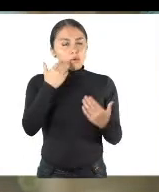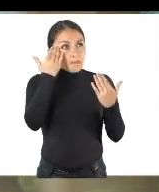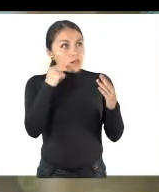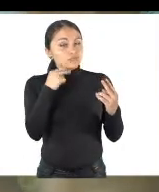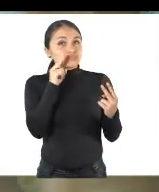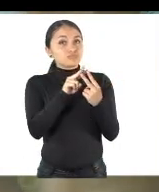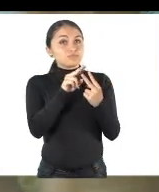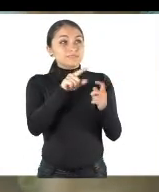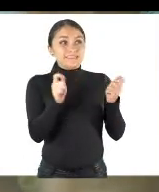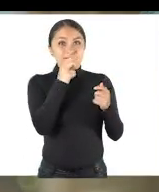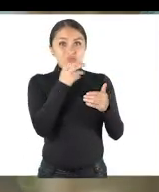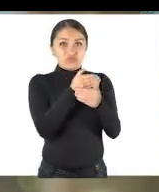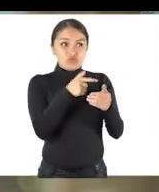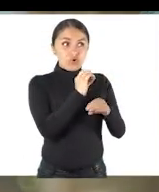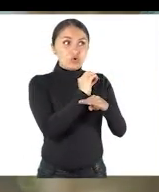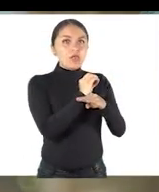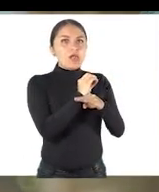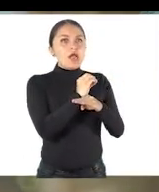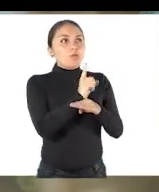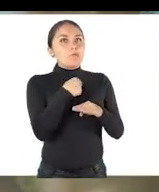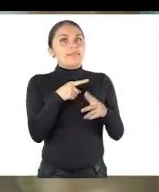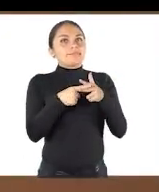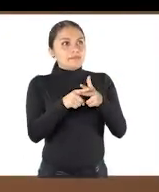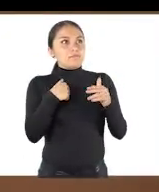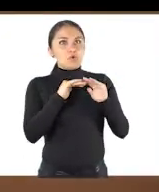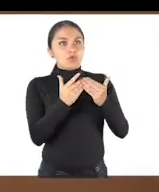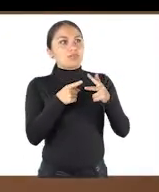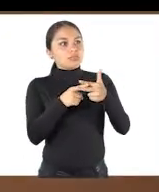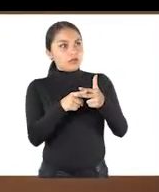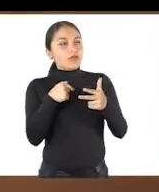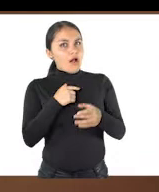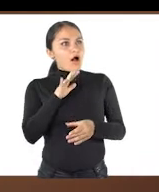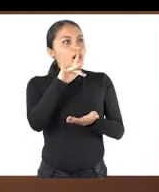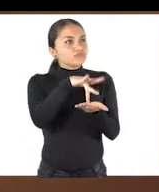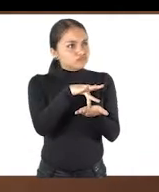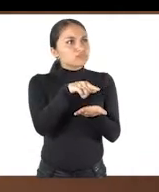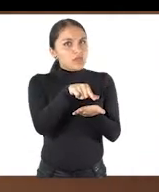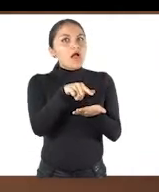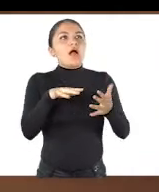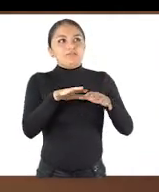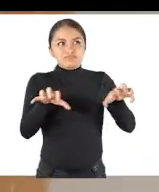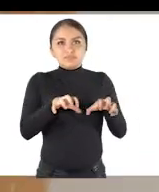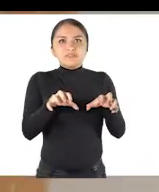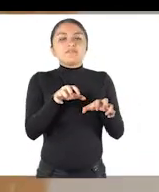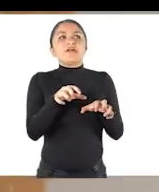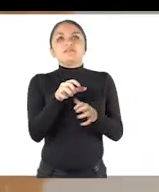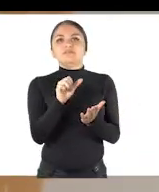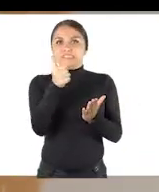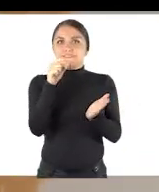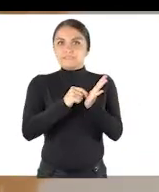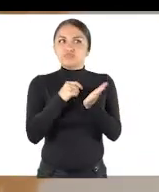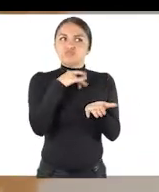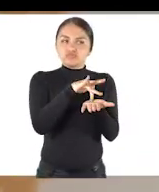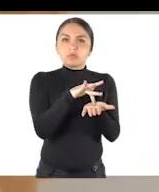a través de un refuerzo que hicieron en mi colegio, entonces ahí tuvimos unas actividades que eran de 10 secciones y la pasé muy chévere allá